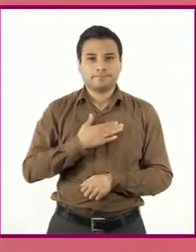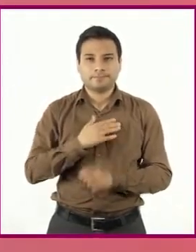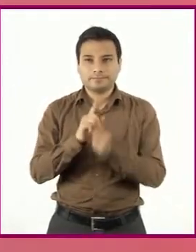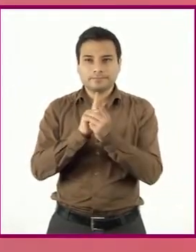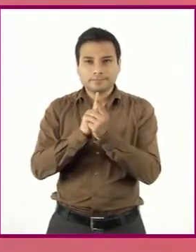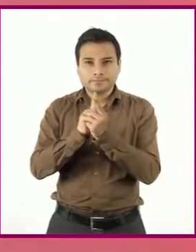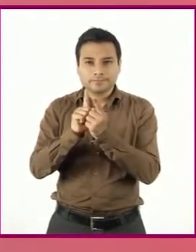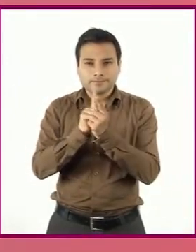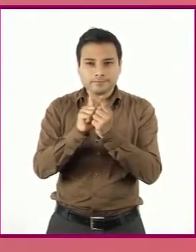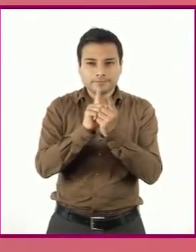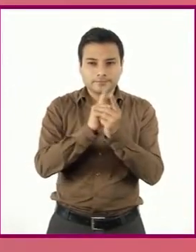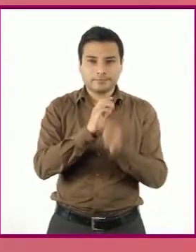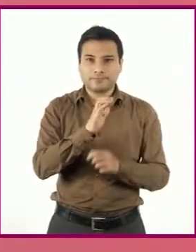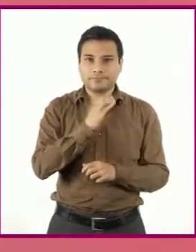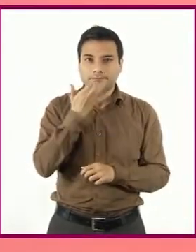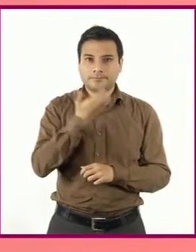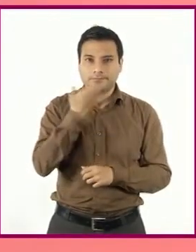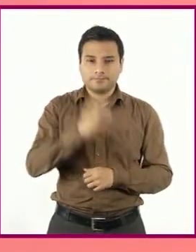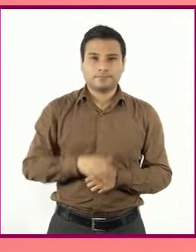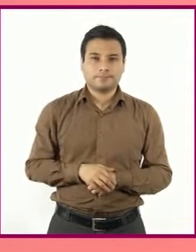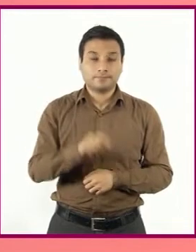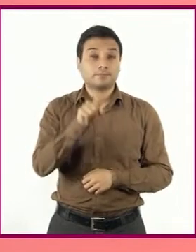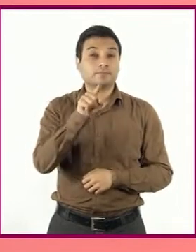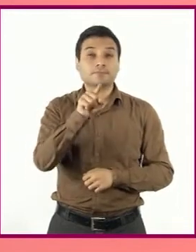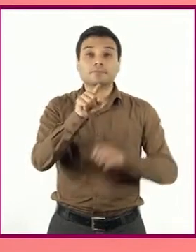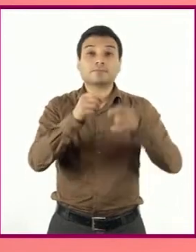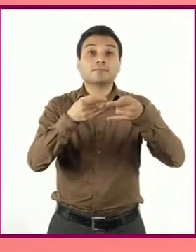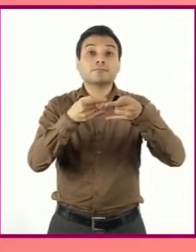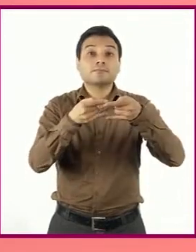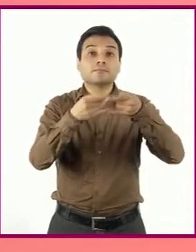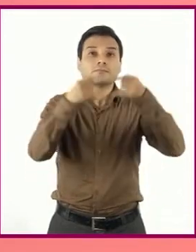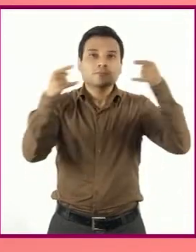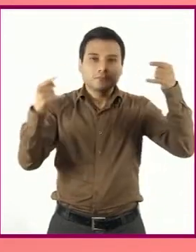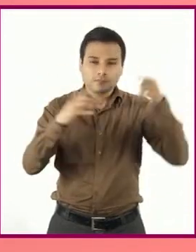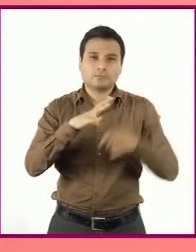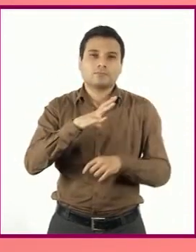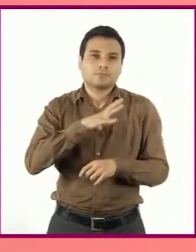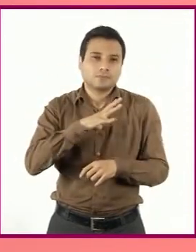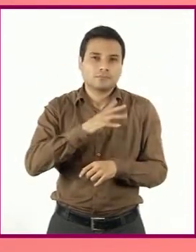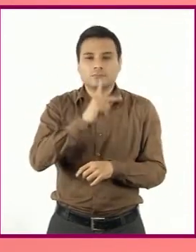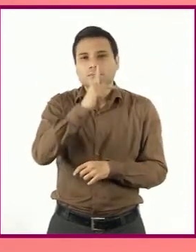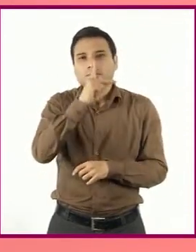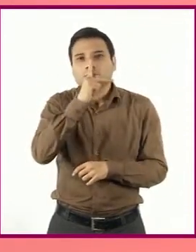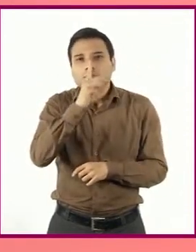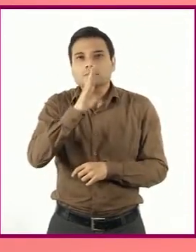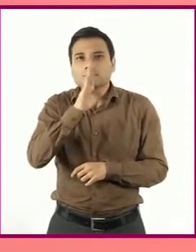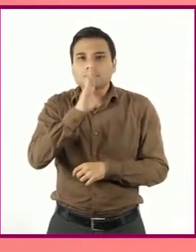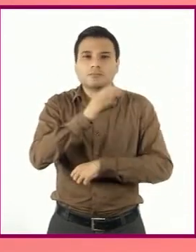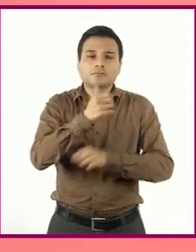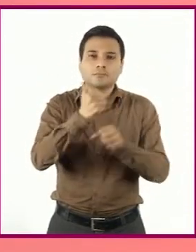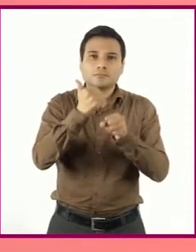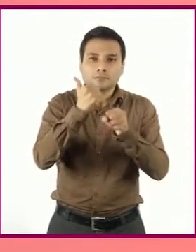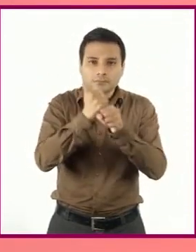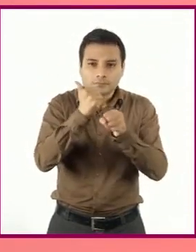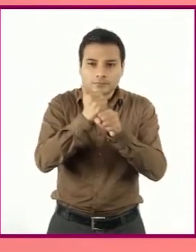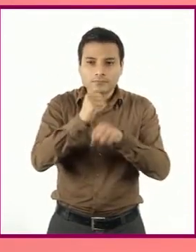En la historia de todos nosotros, hay parientes o amigos que nos marcan y le dan un rumbo a nuestra